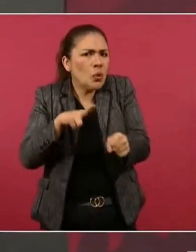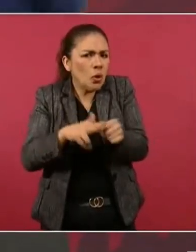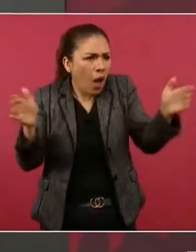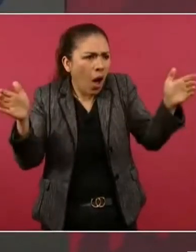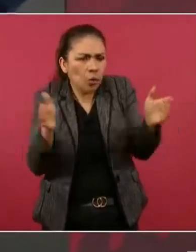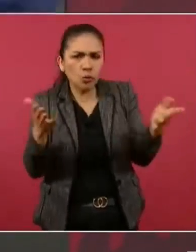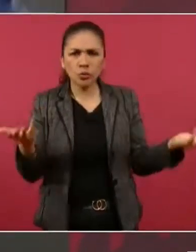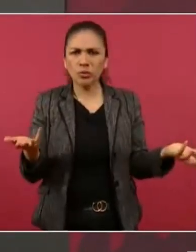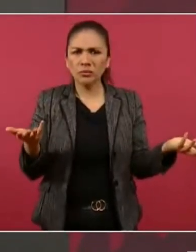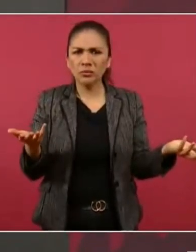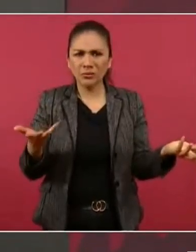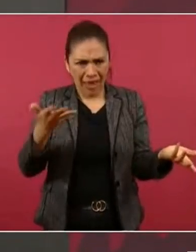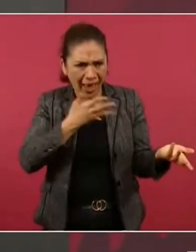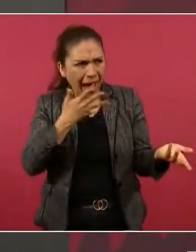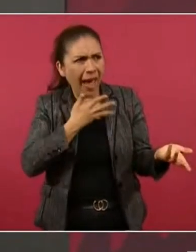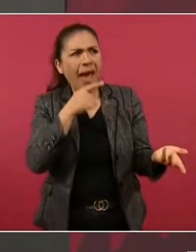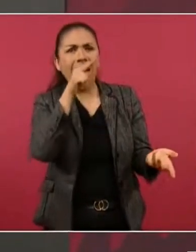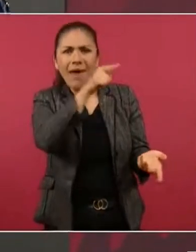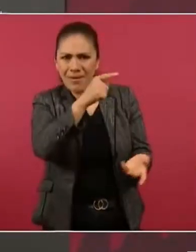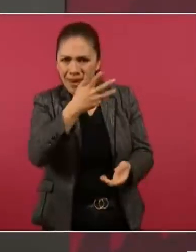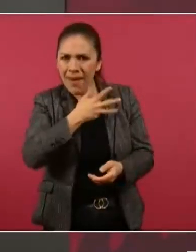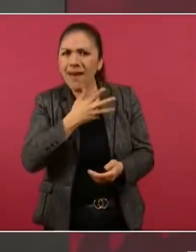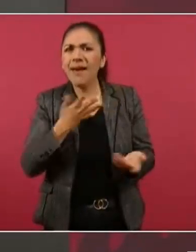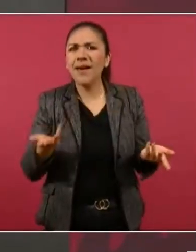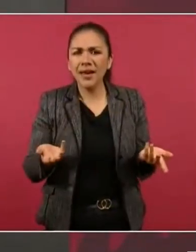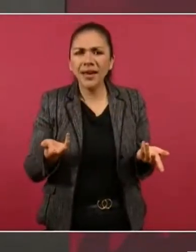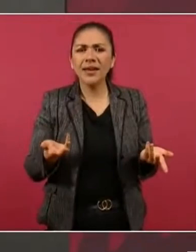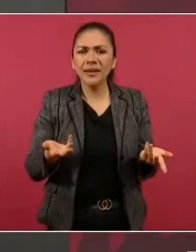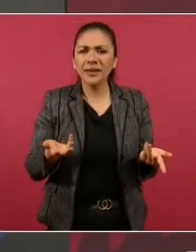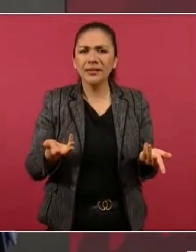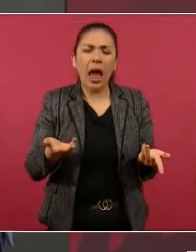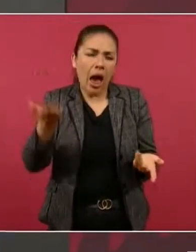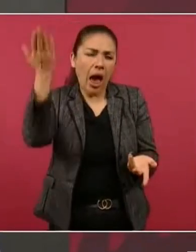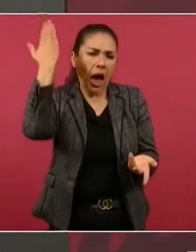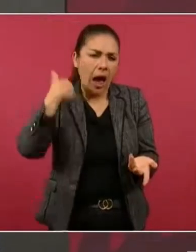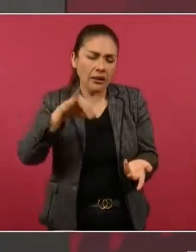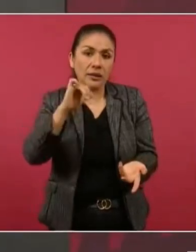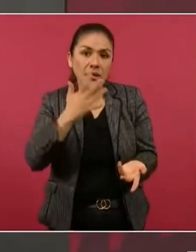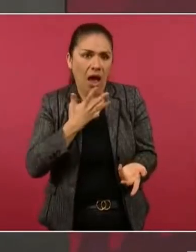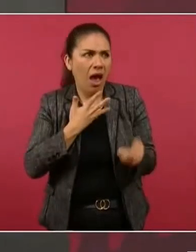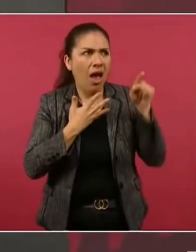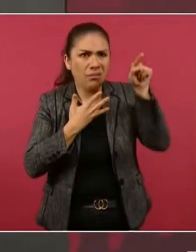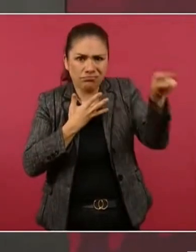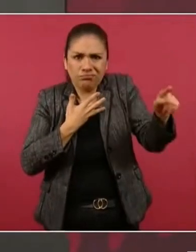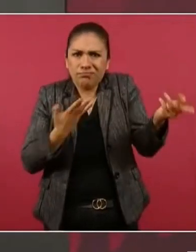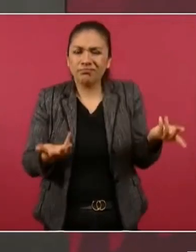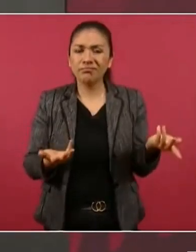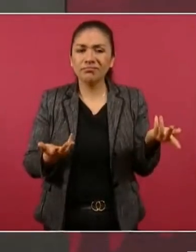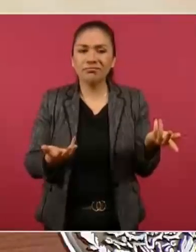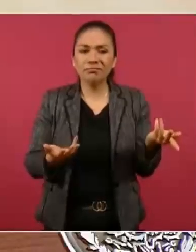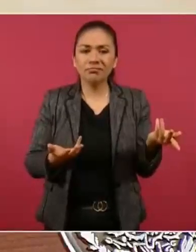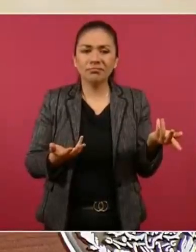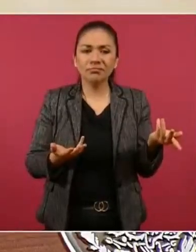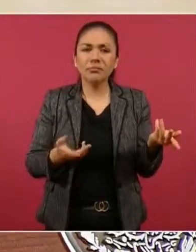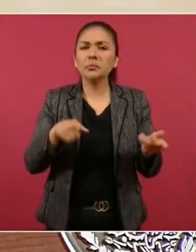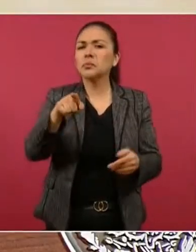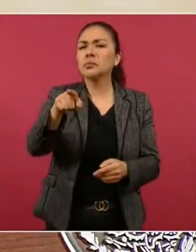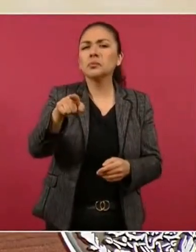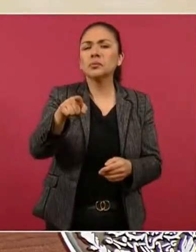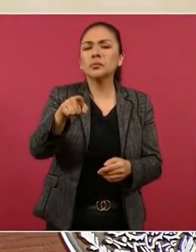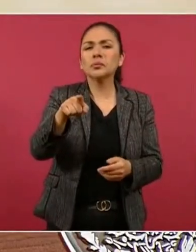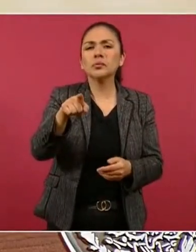Además, que los tienen, que los tenían. nada más el avión